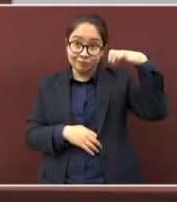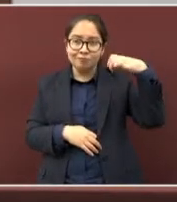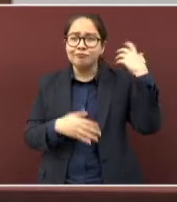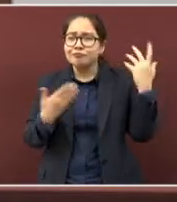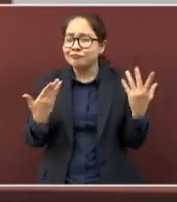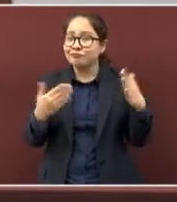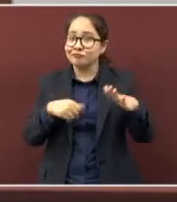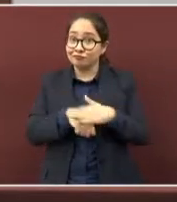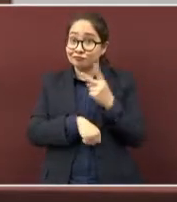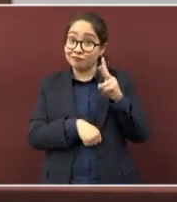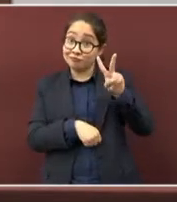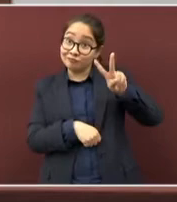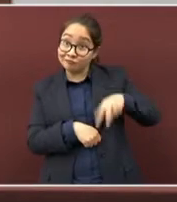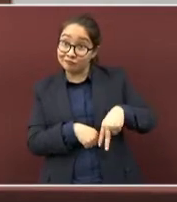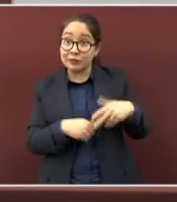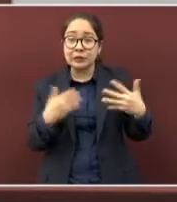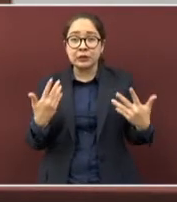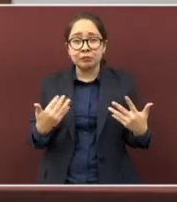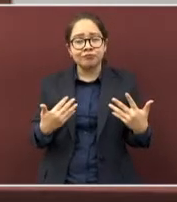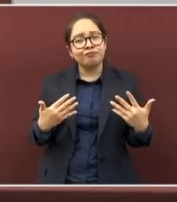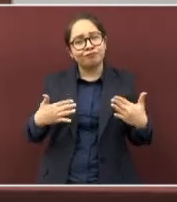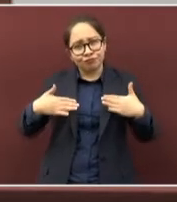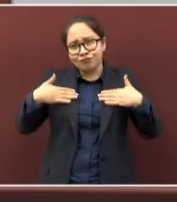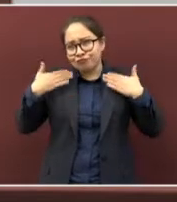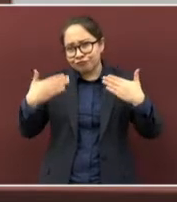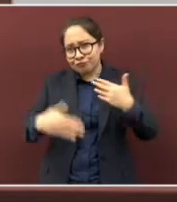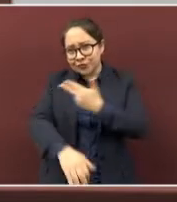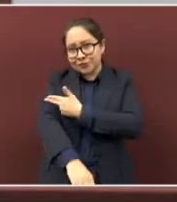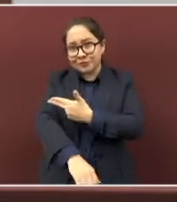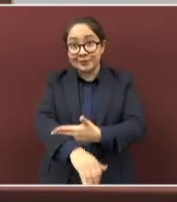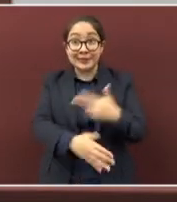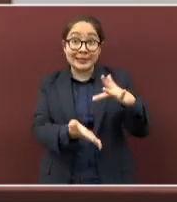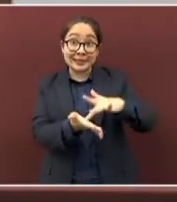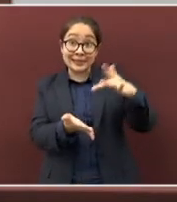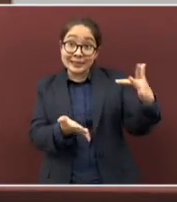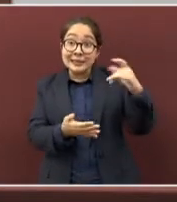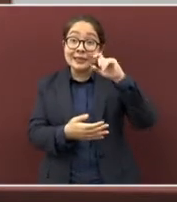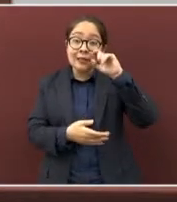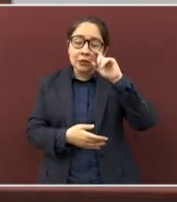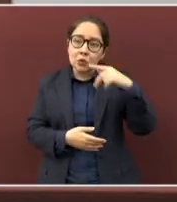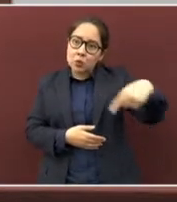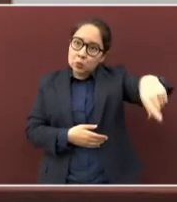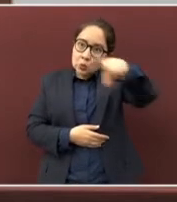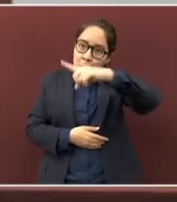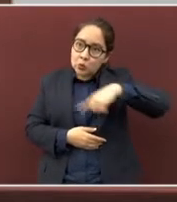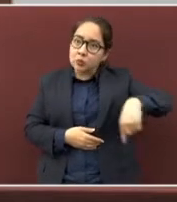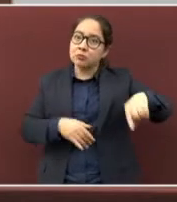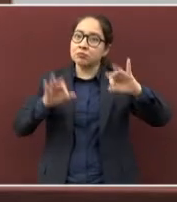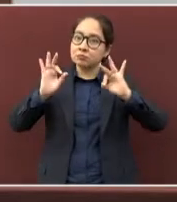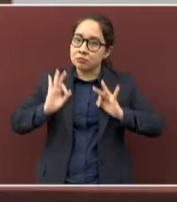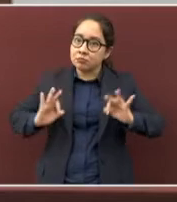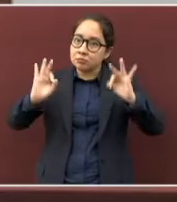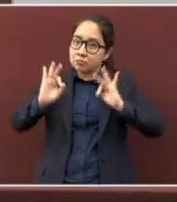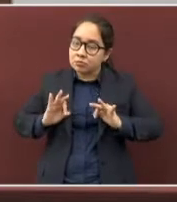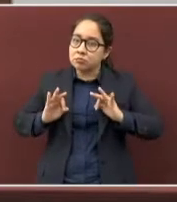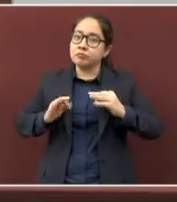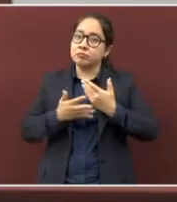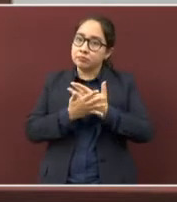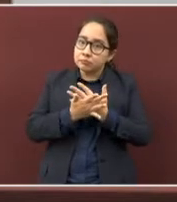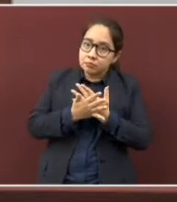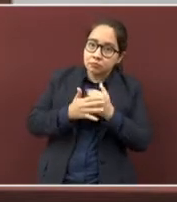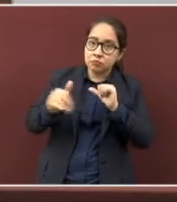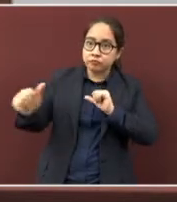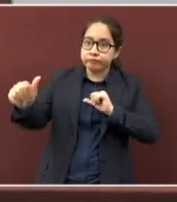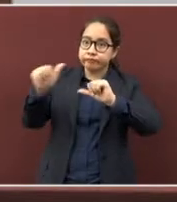miren, francamente, le decimos muchísimas gracias por esa civilidad y comprensión.